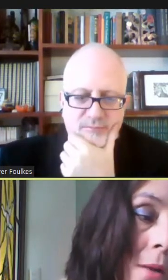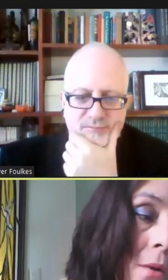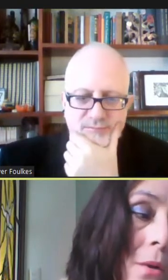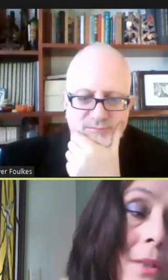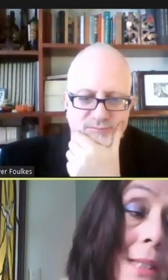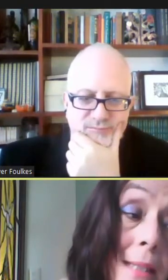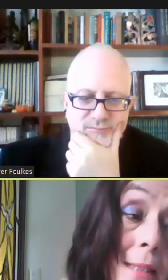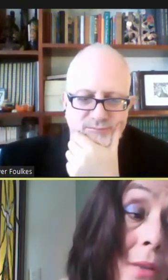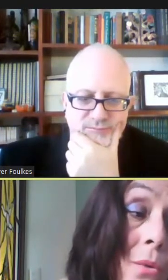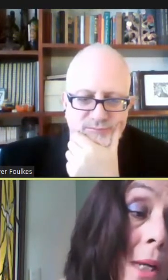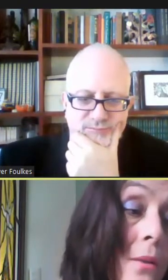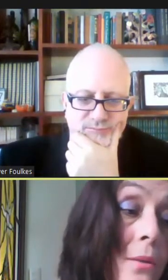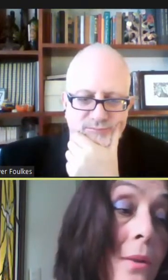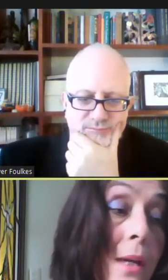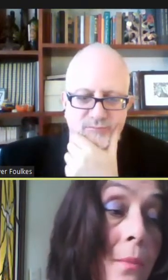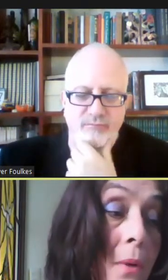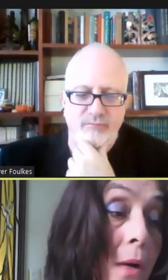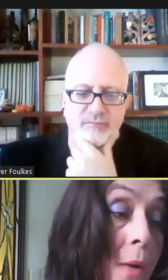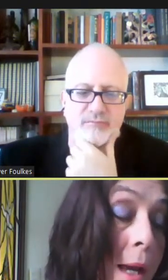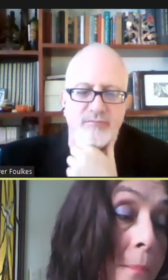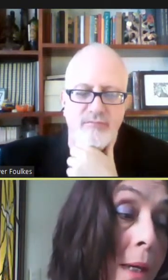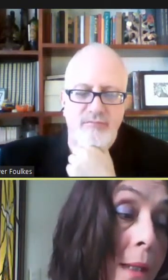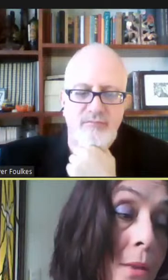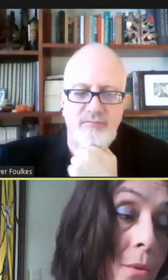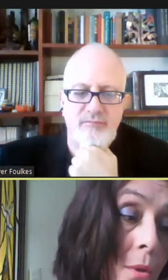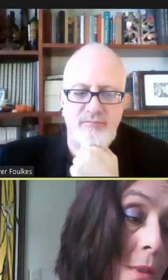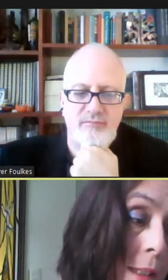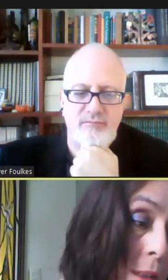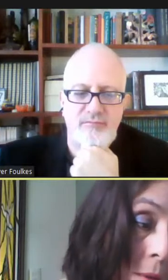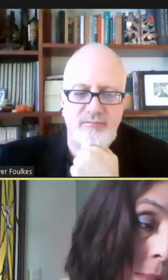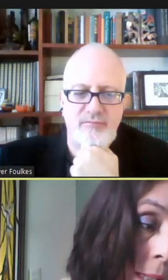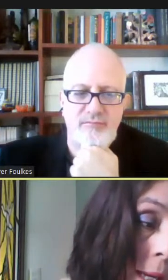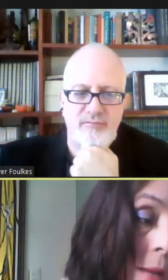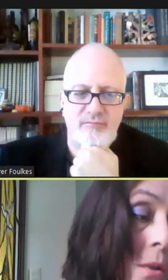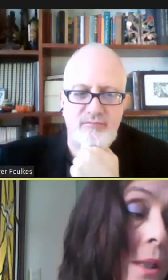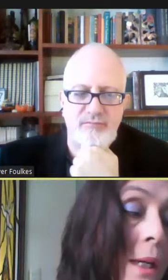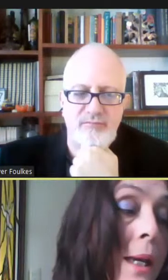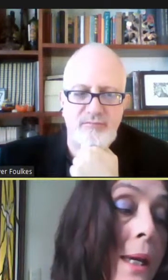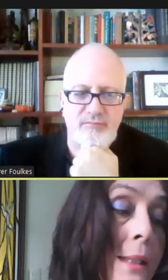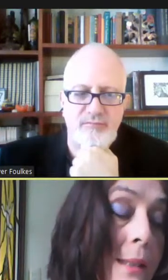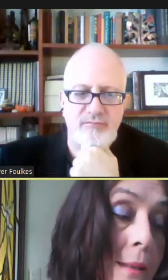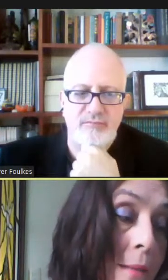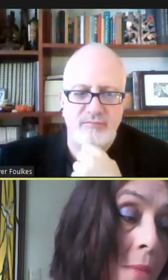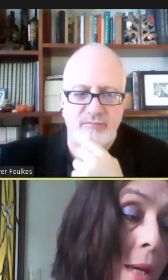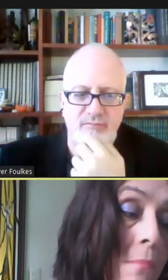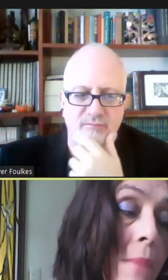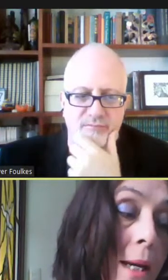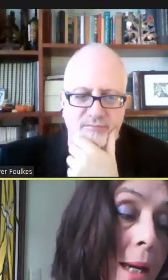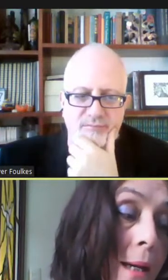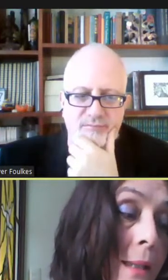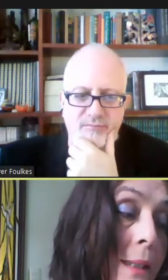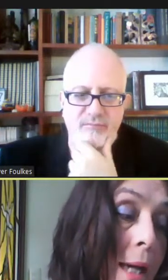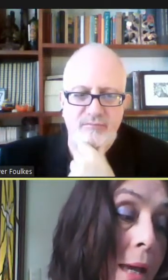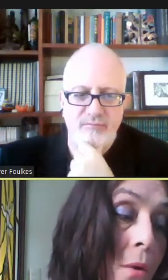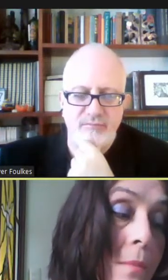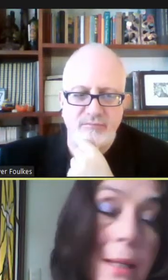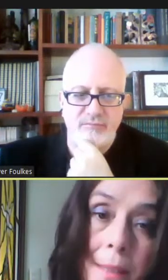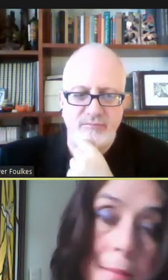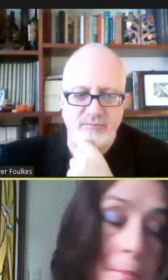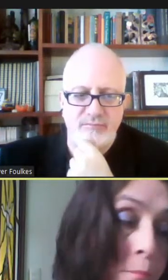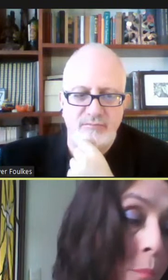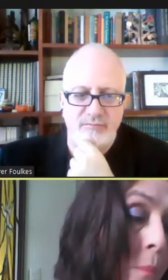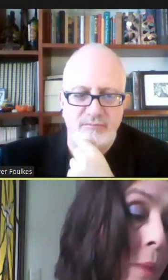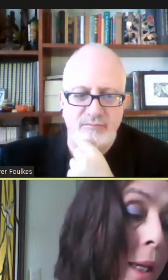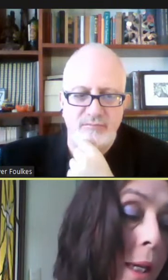licenciado con licenciatura y doctorado por la UNAM en estudios latinoamericanos. Está también Mariana Tirado